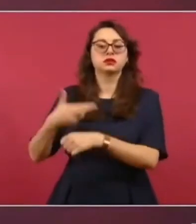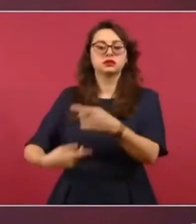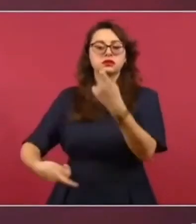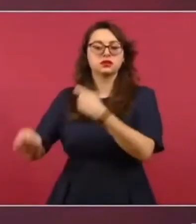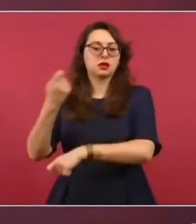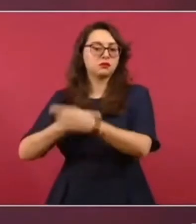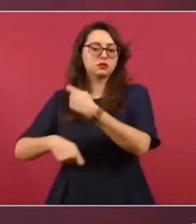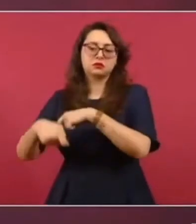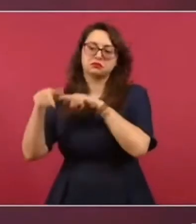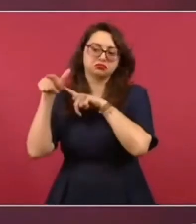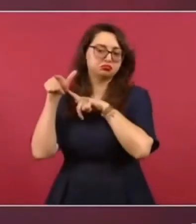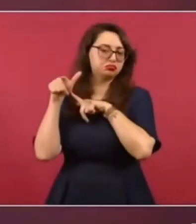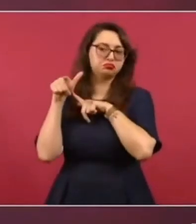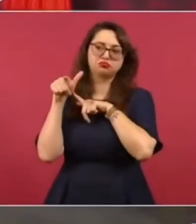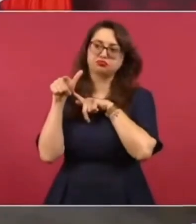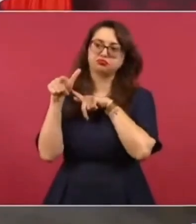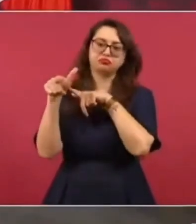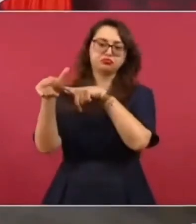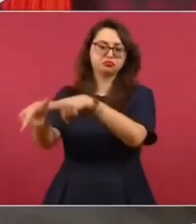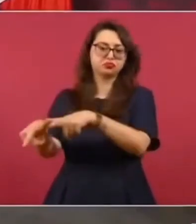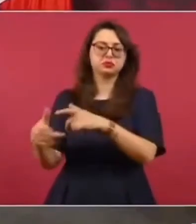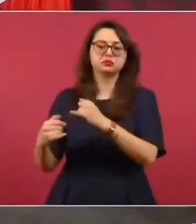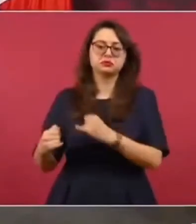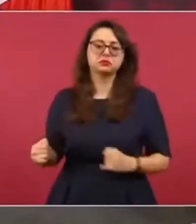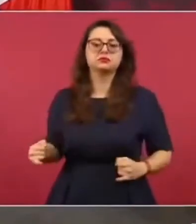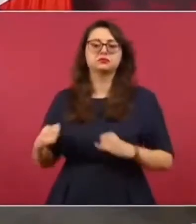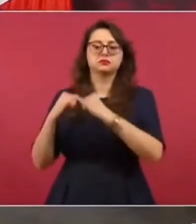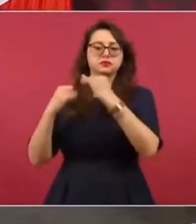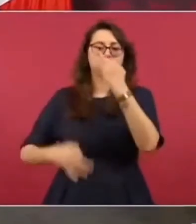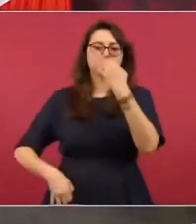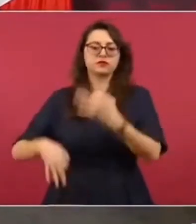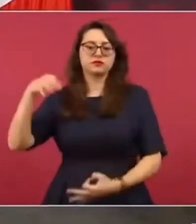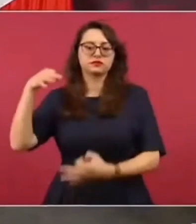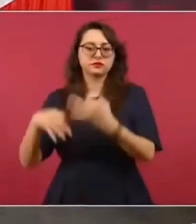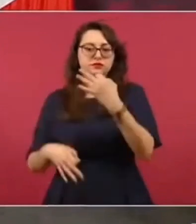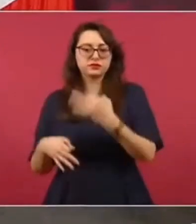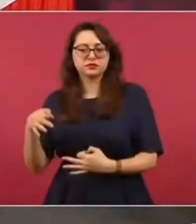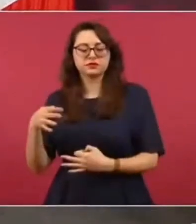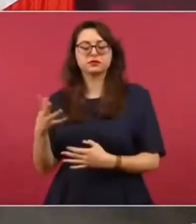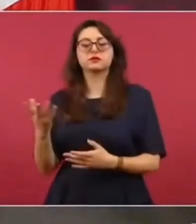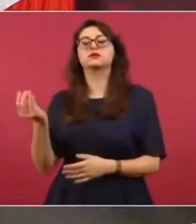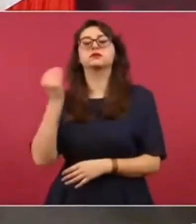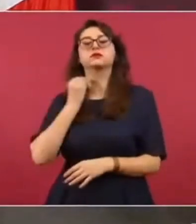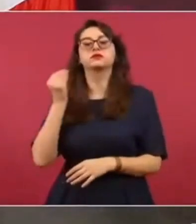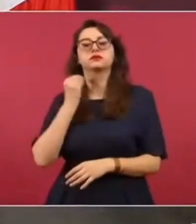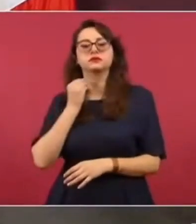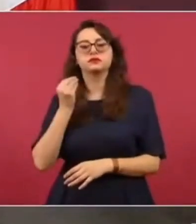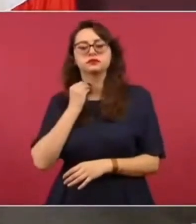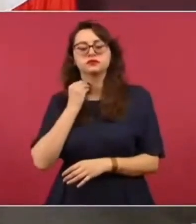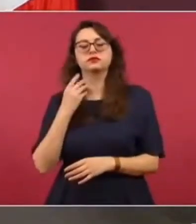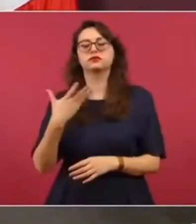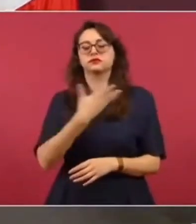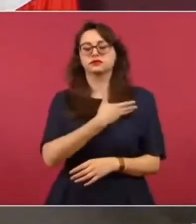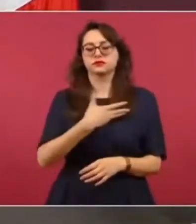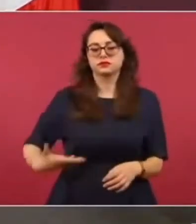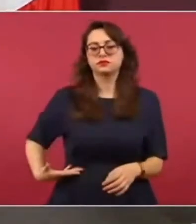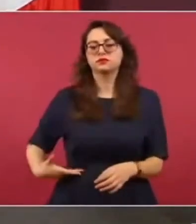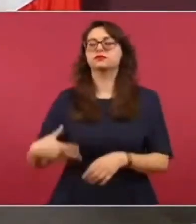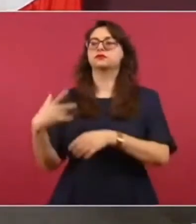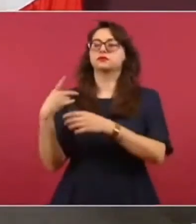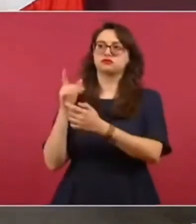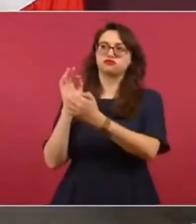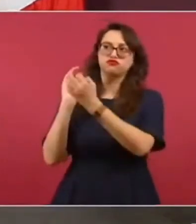gobierno federal, atendido por las diversas instancias jurídicas, entre ellas la consejería jurídica y nosotros